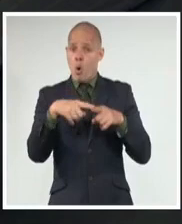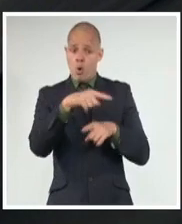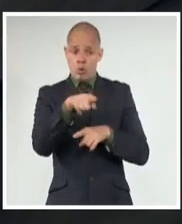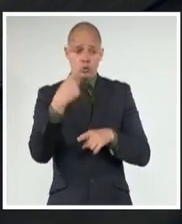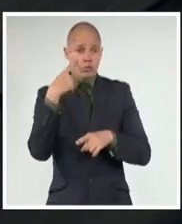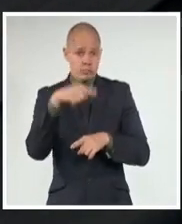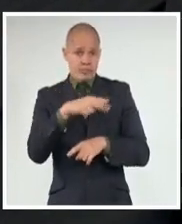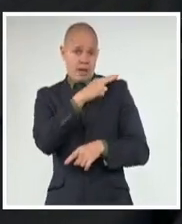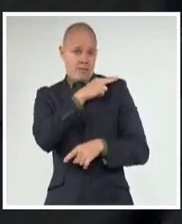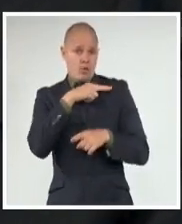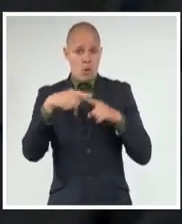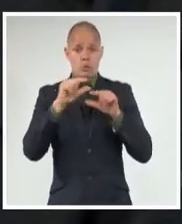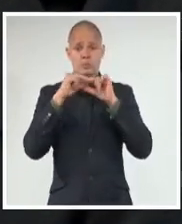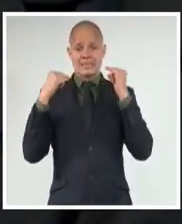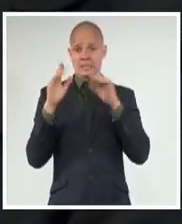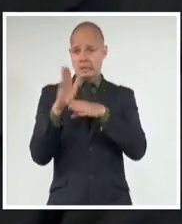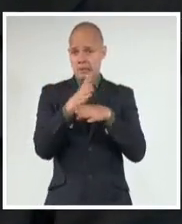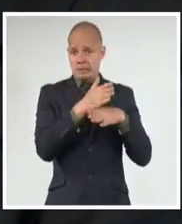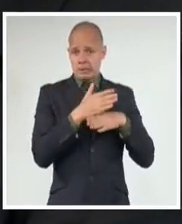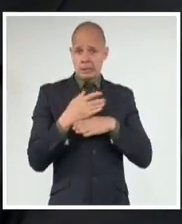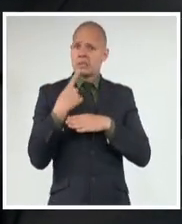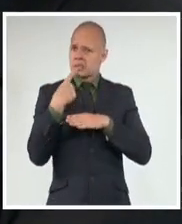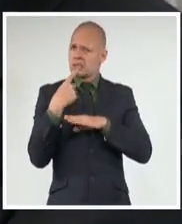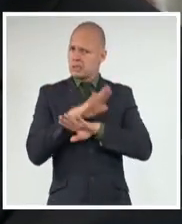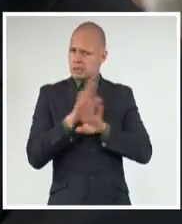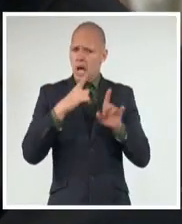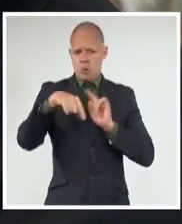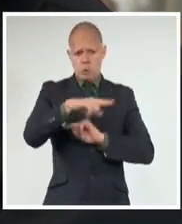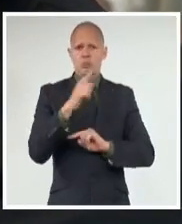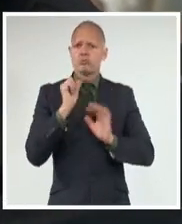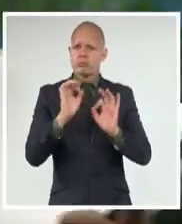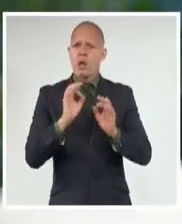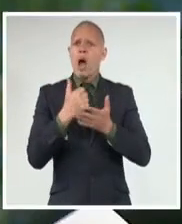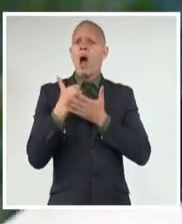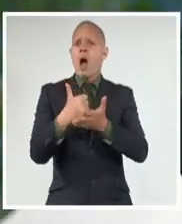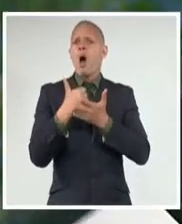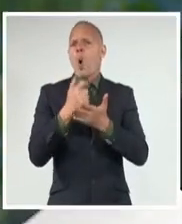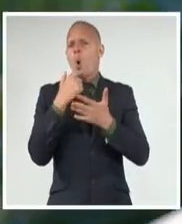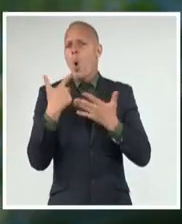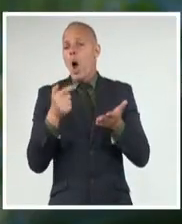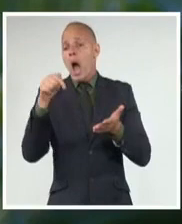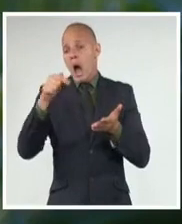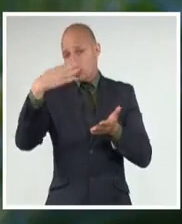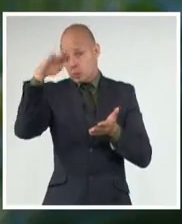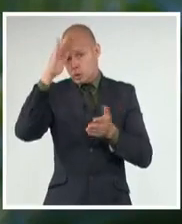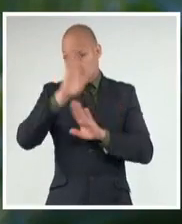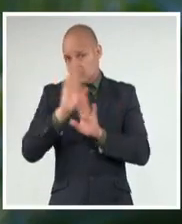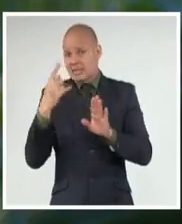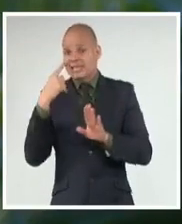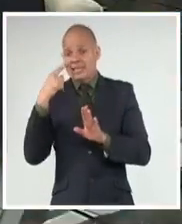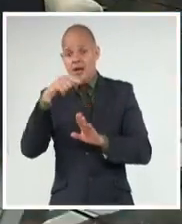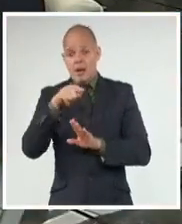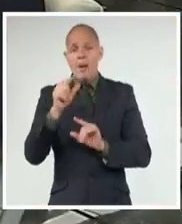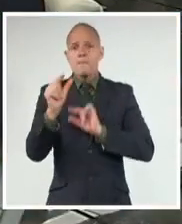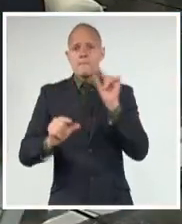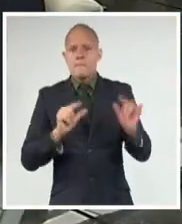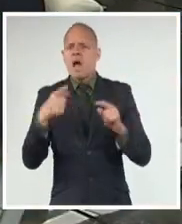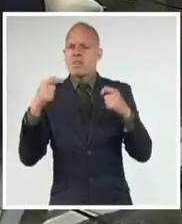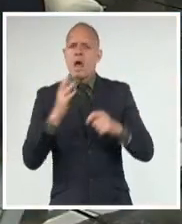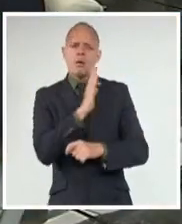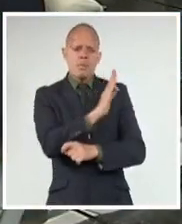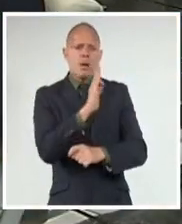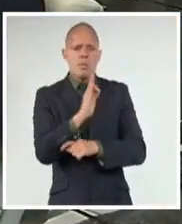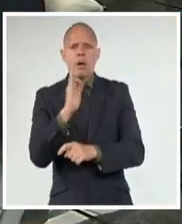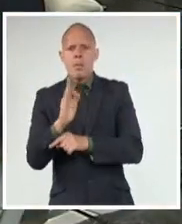disposición de trabajar junto a otros actores en el diálogo social que se está produciendo en el país, con pleno respeto a la diversidad que